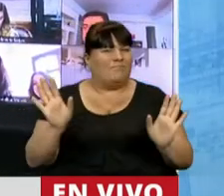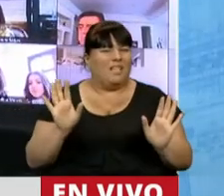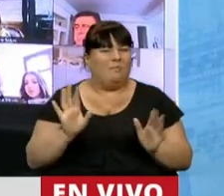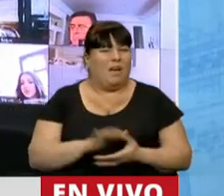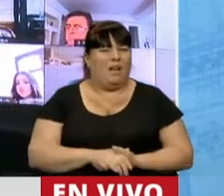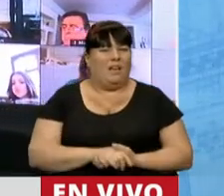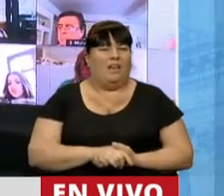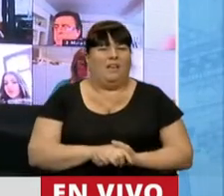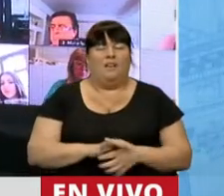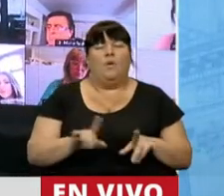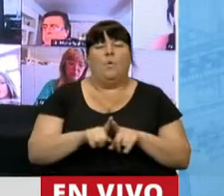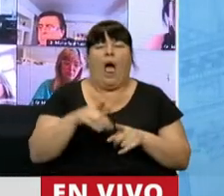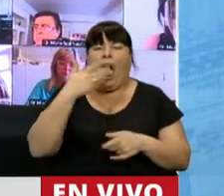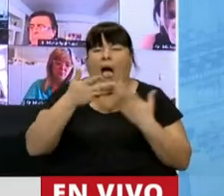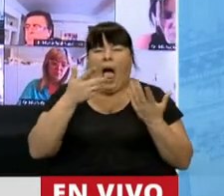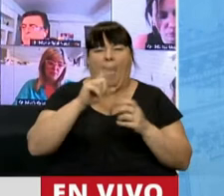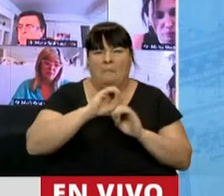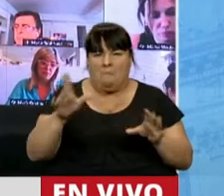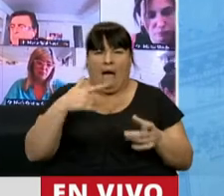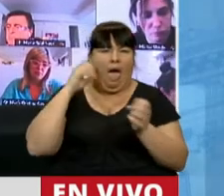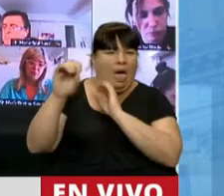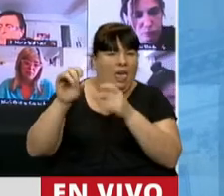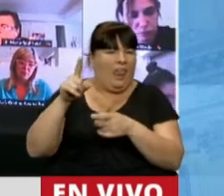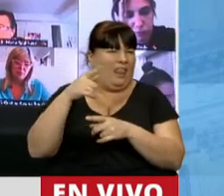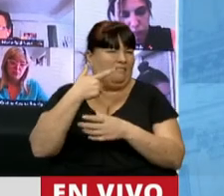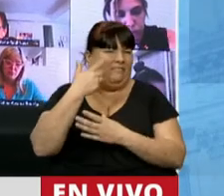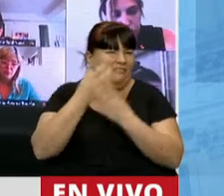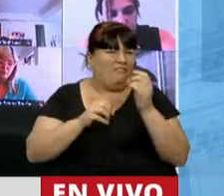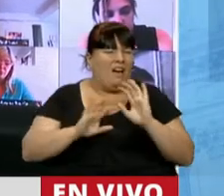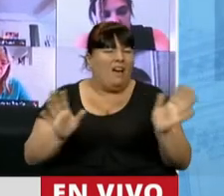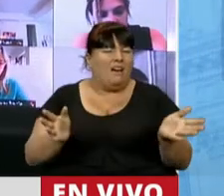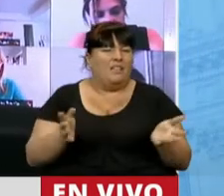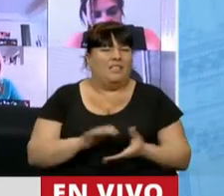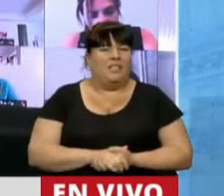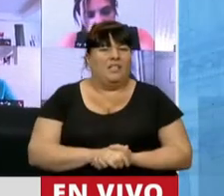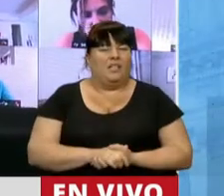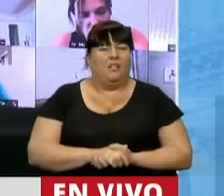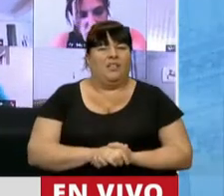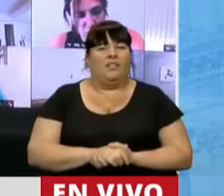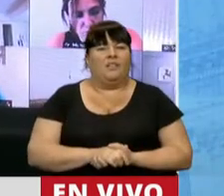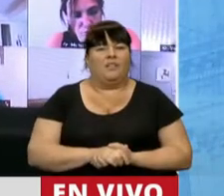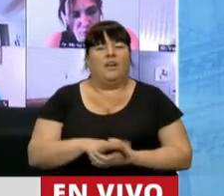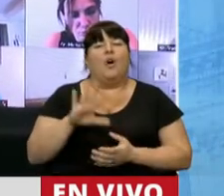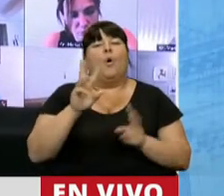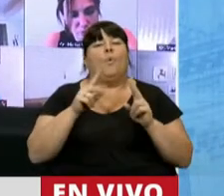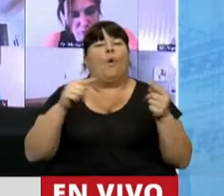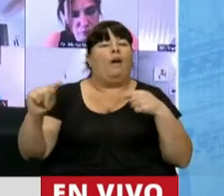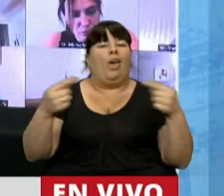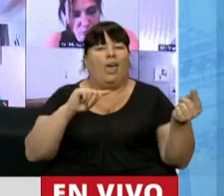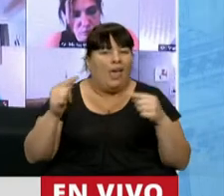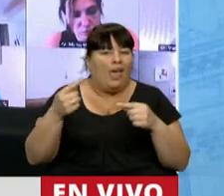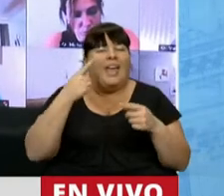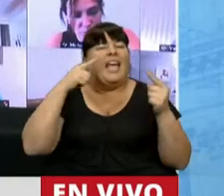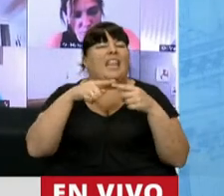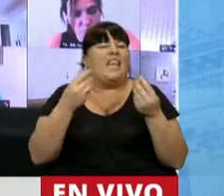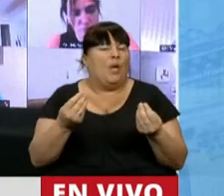mensajes totalmente erróneos y agravantes, con otro eje de discusión que ha tenido que